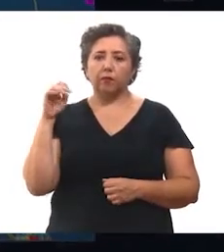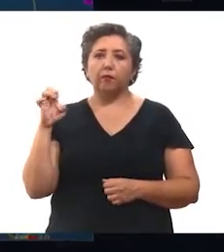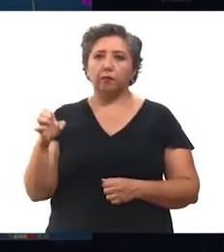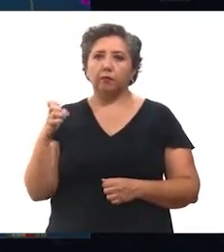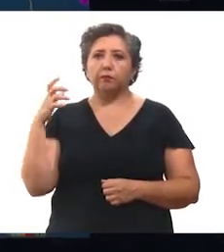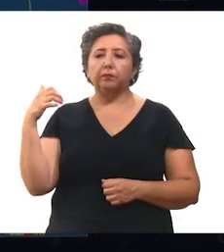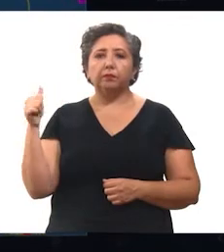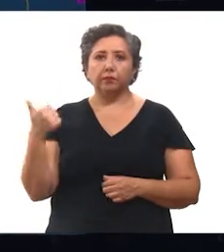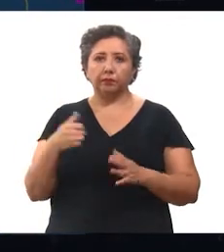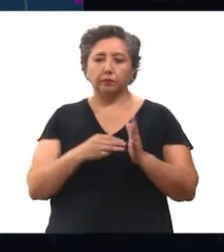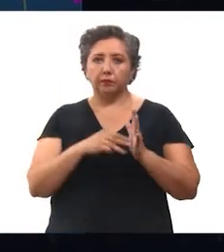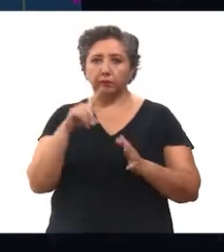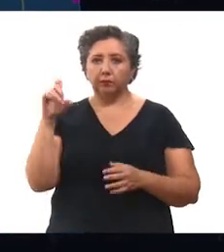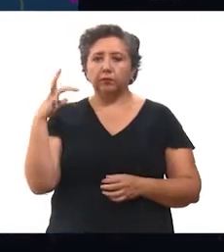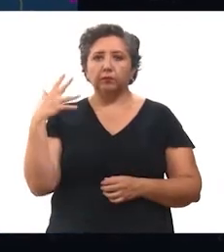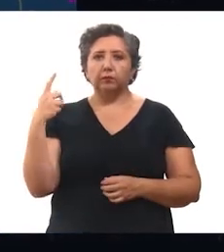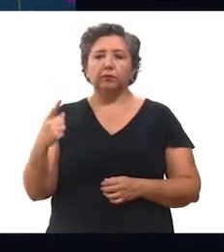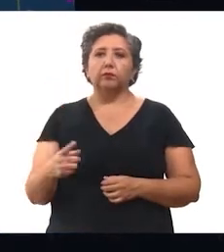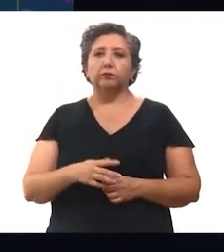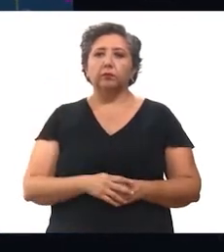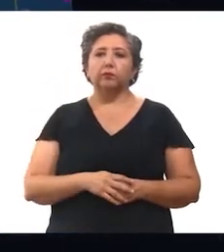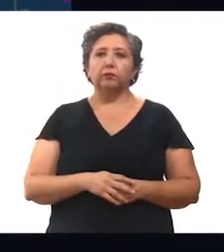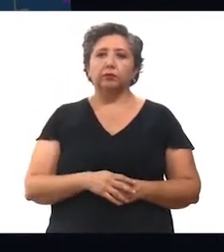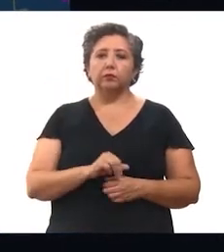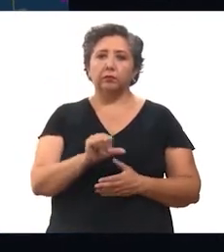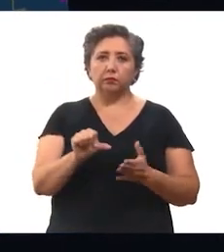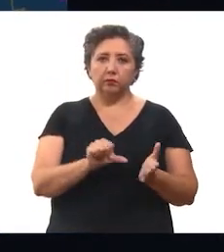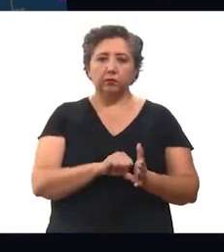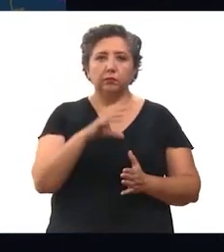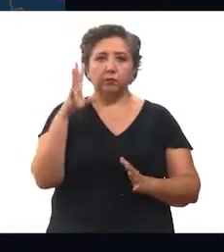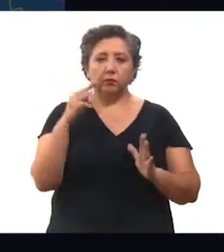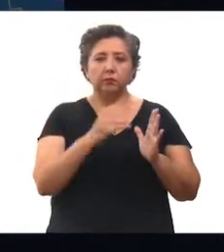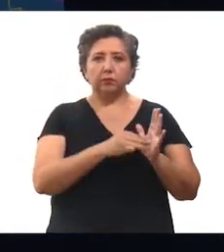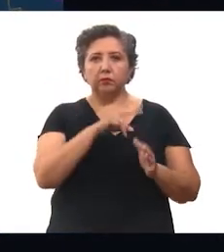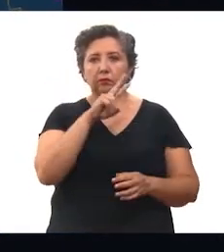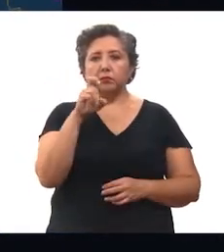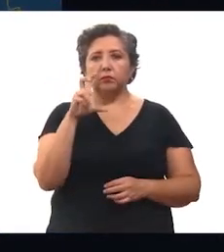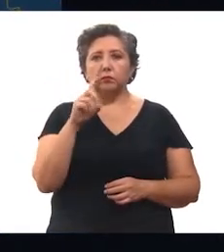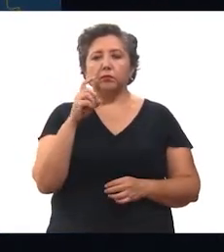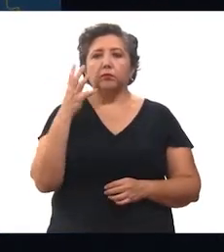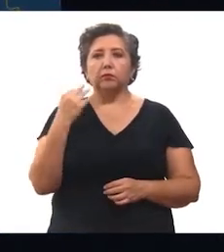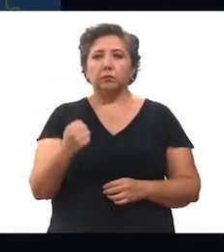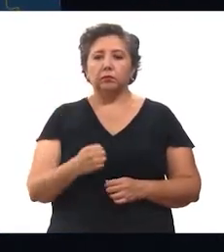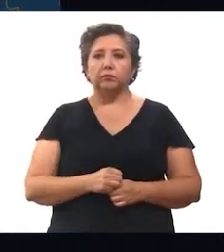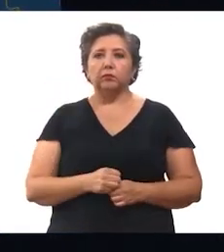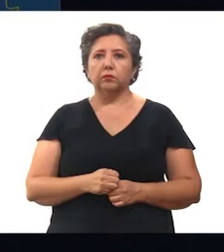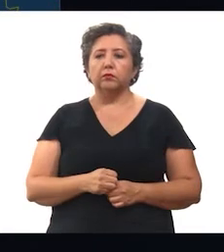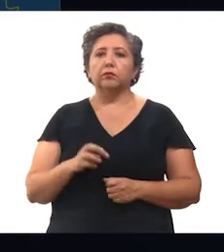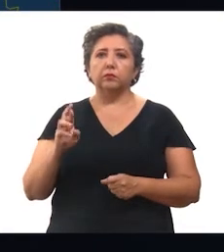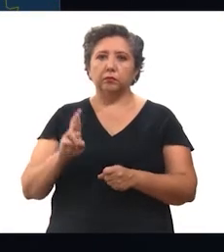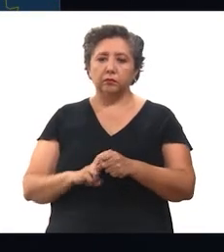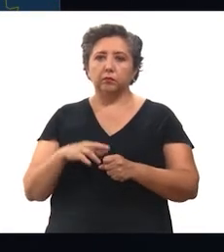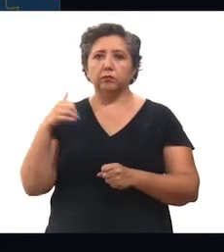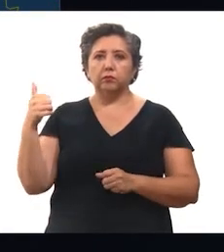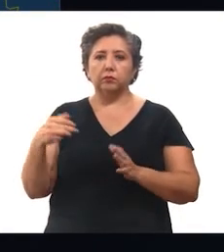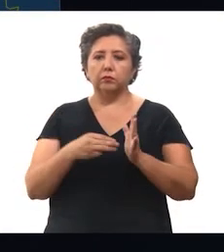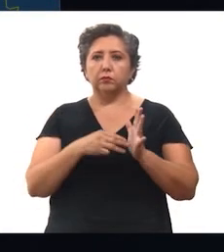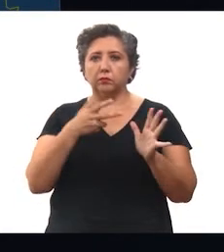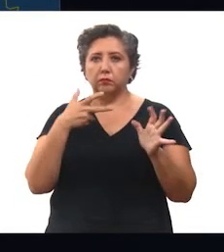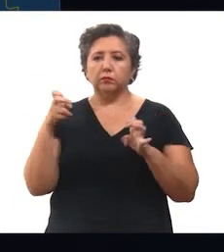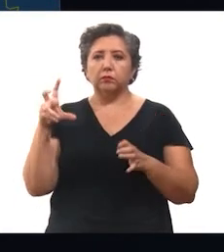oriente, 11.151, en la zona centro, 4.239, en la zona sur, 6